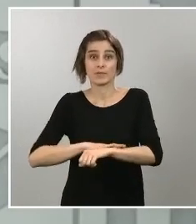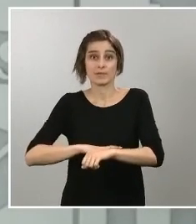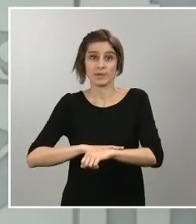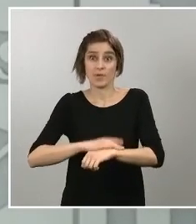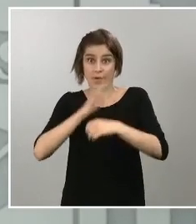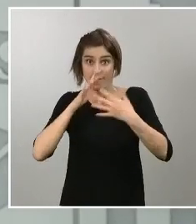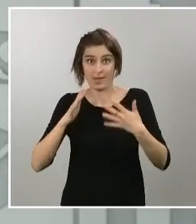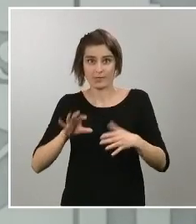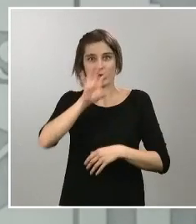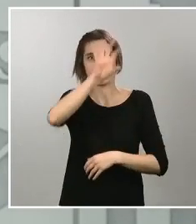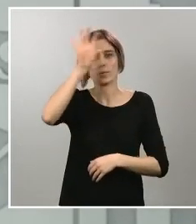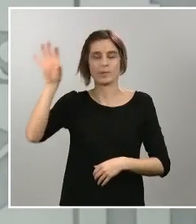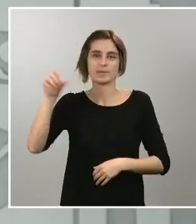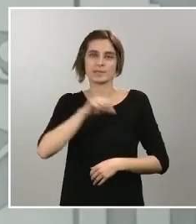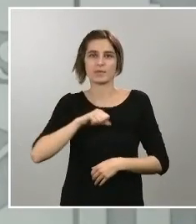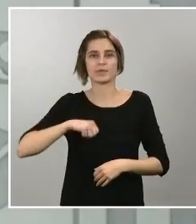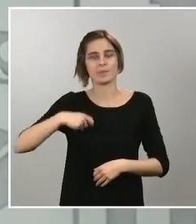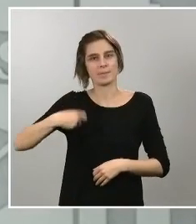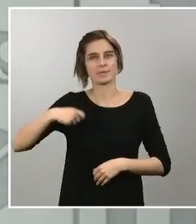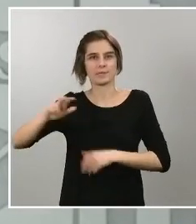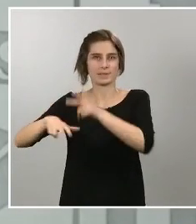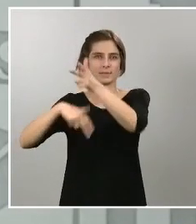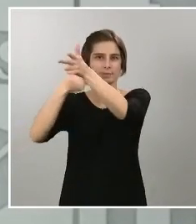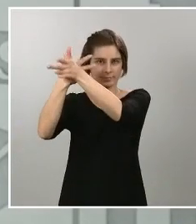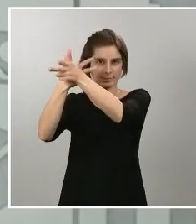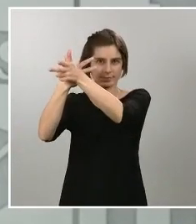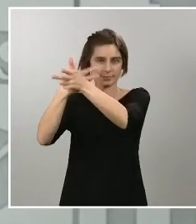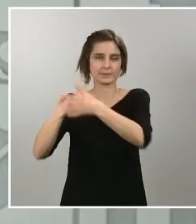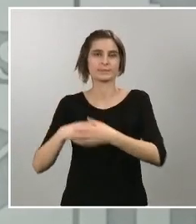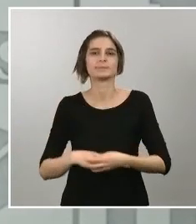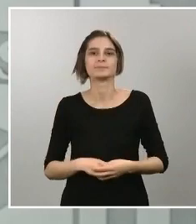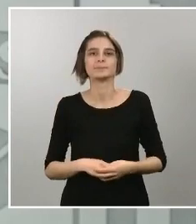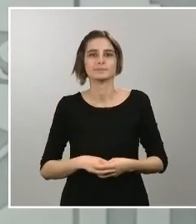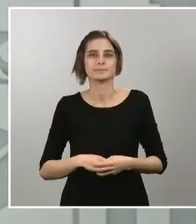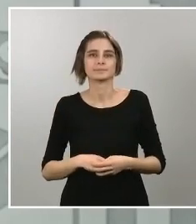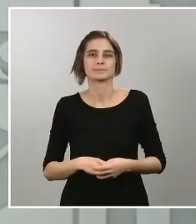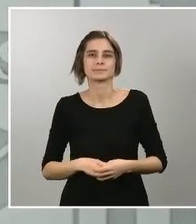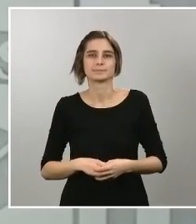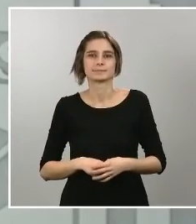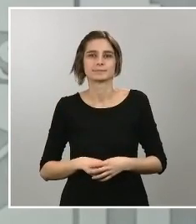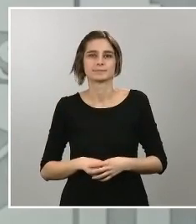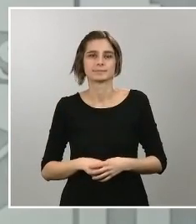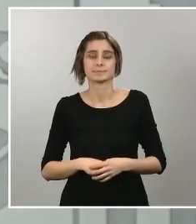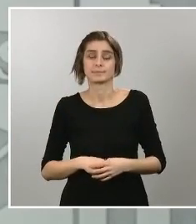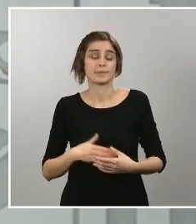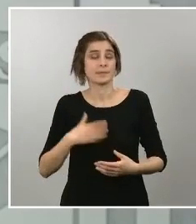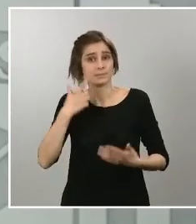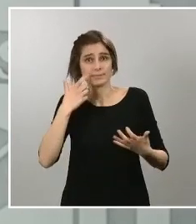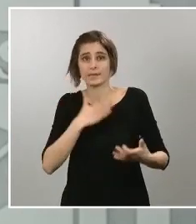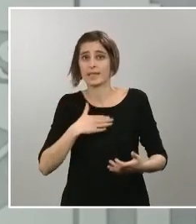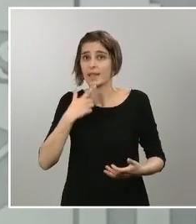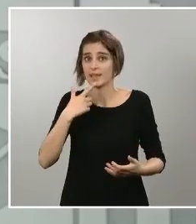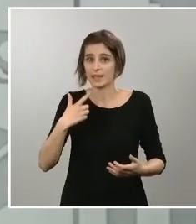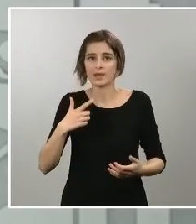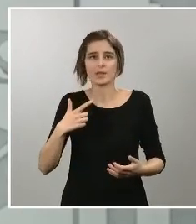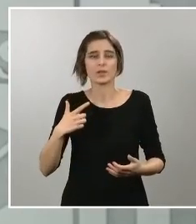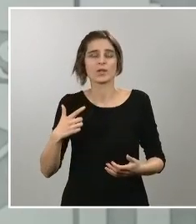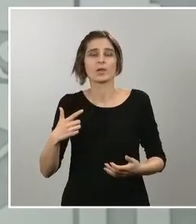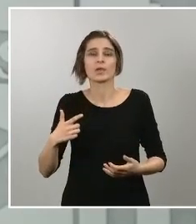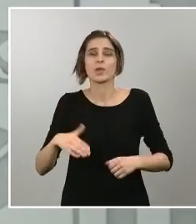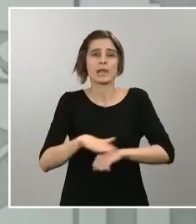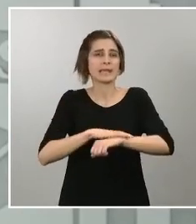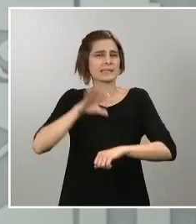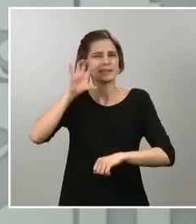lo que pone en valor que todo el conjunto del Estado gobierno comunidades autónomas y también los ayuntamientos